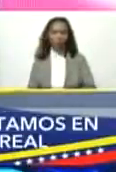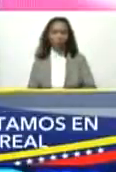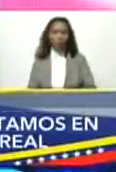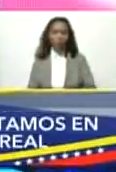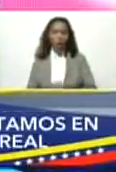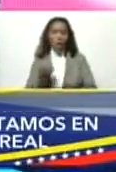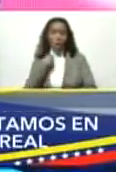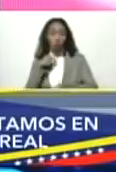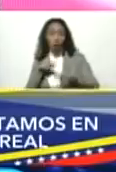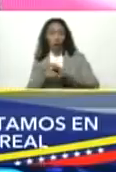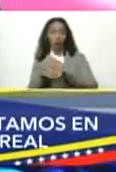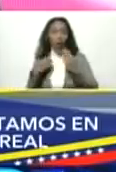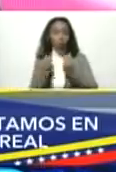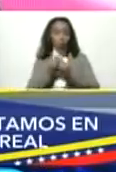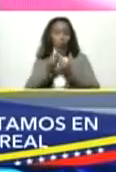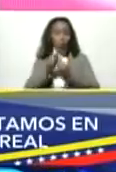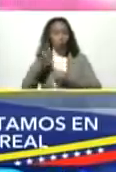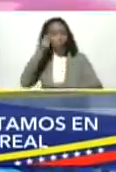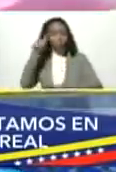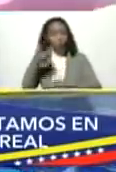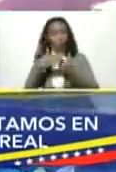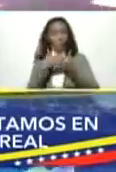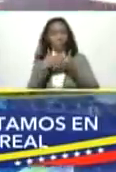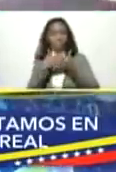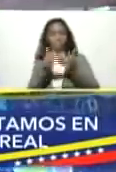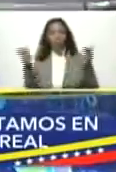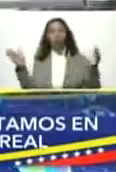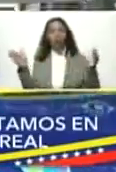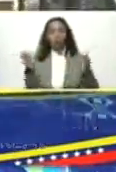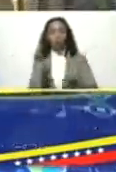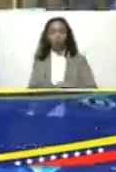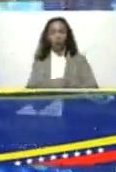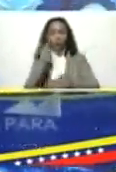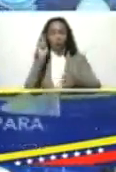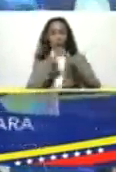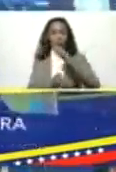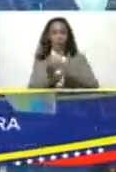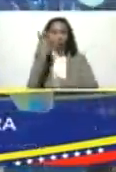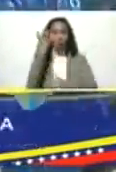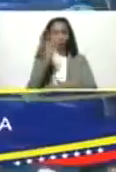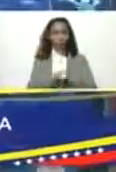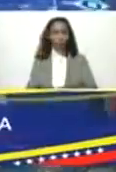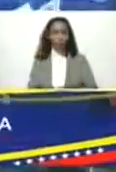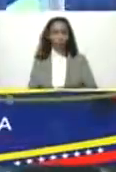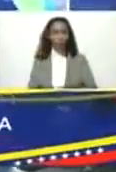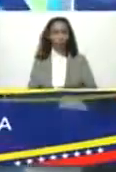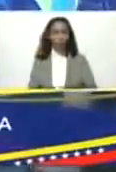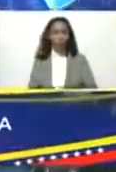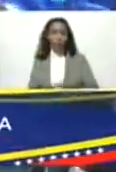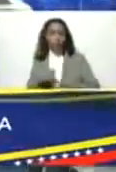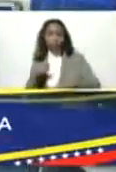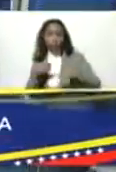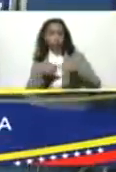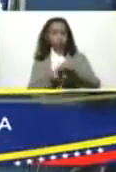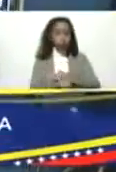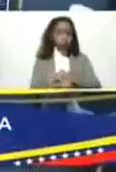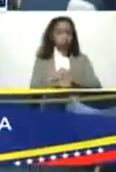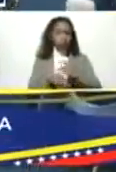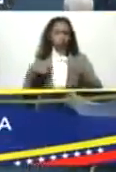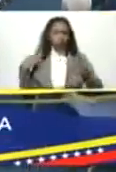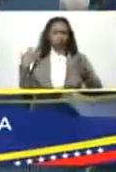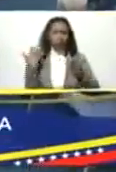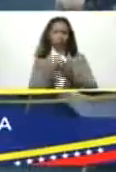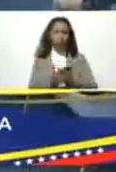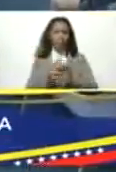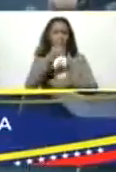entré con el pueblo se abrieron las compuertas del pueblo de Miraflores y entraron cientos de personas